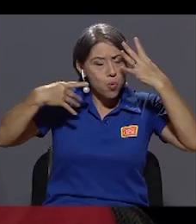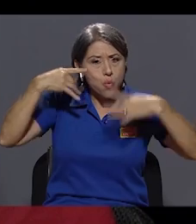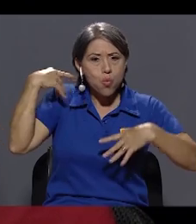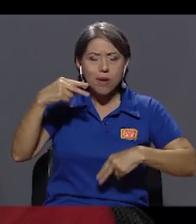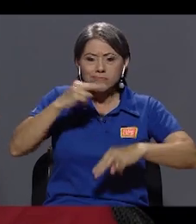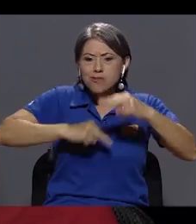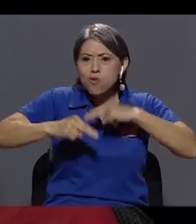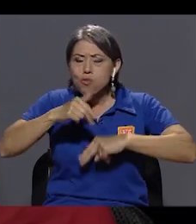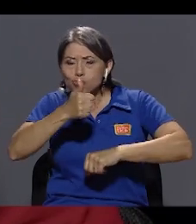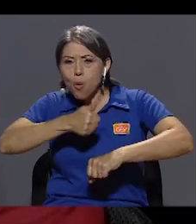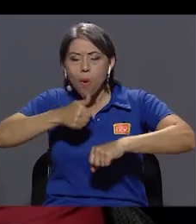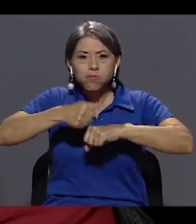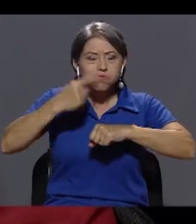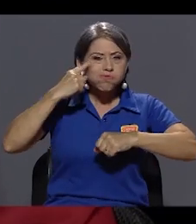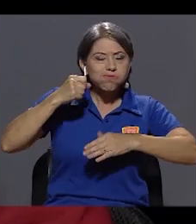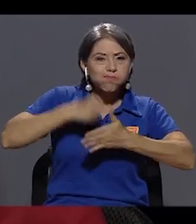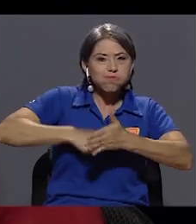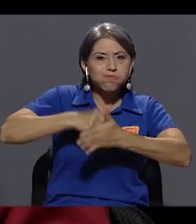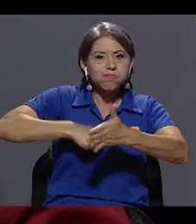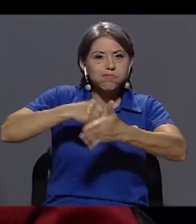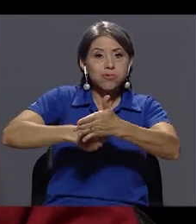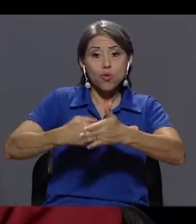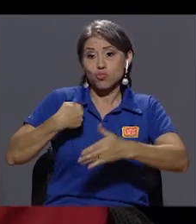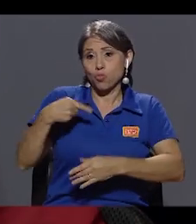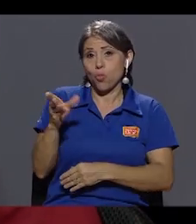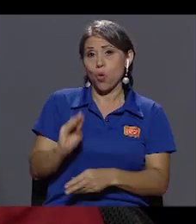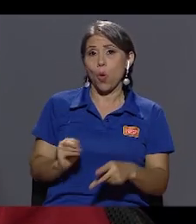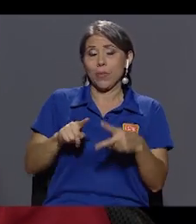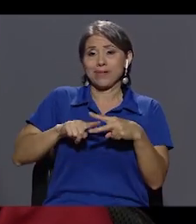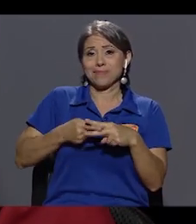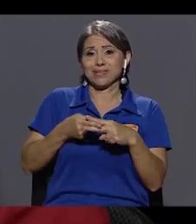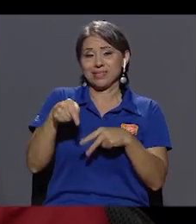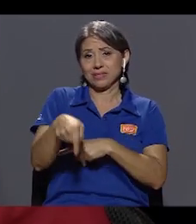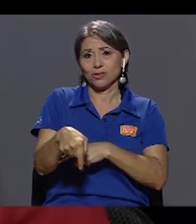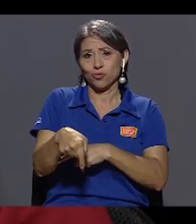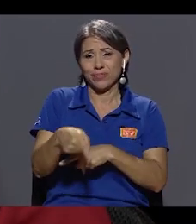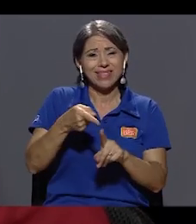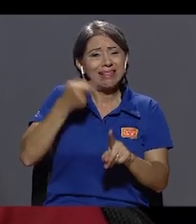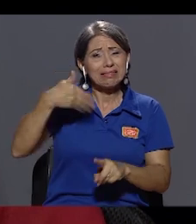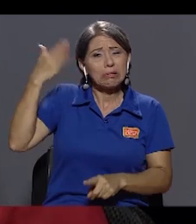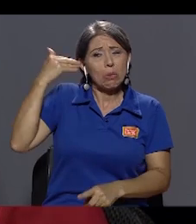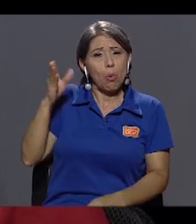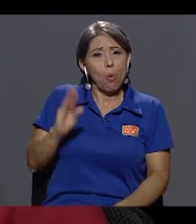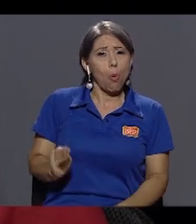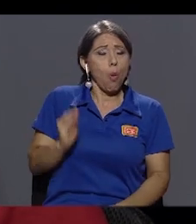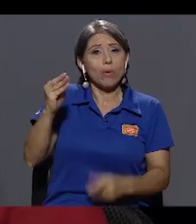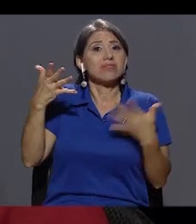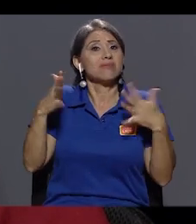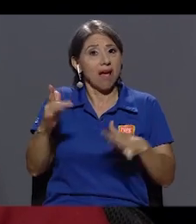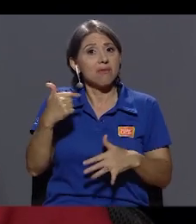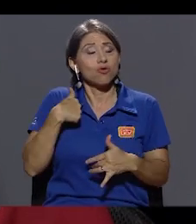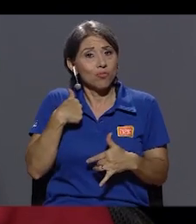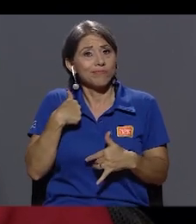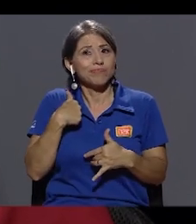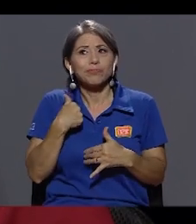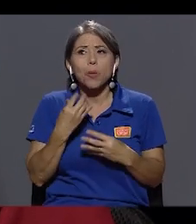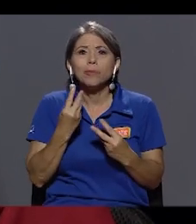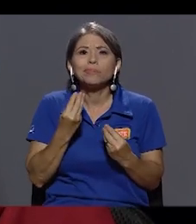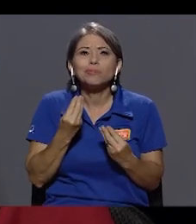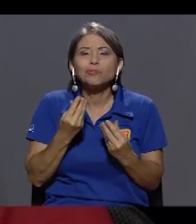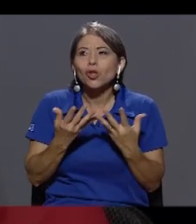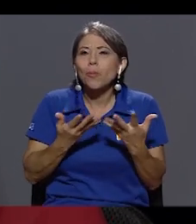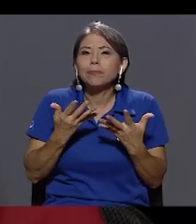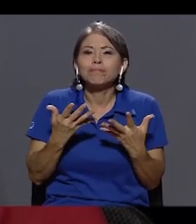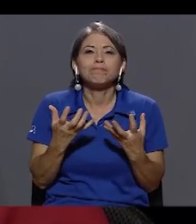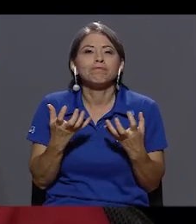emprendedora. Y de ahí justamente que empecé muy joven en esto, ¿verdad? Ya desde muy carajillo yo ya tenía el gusto